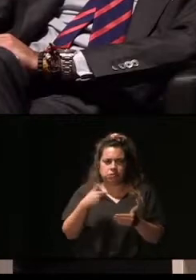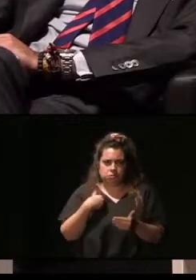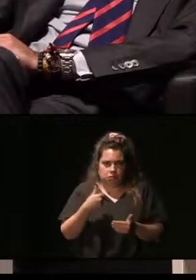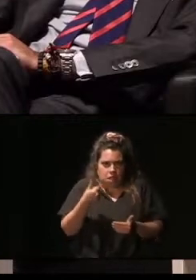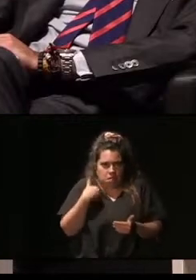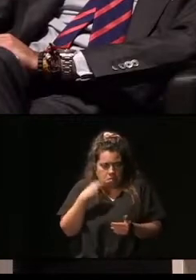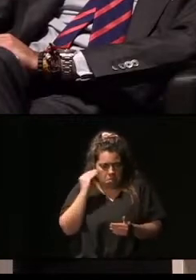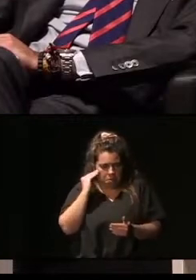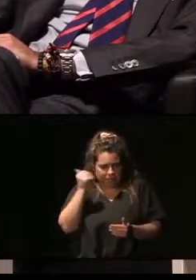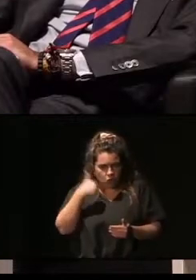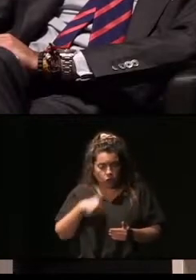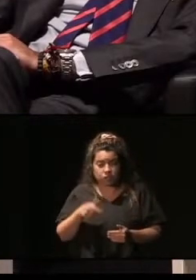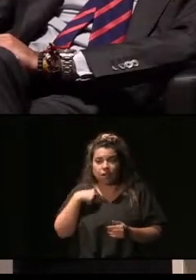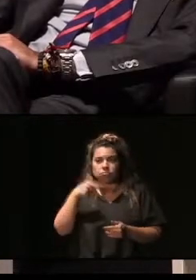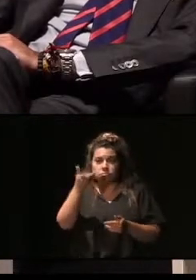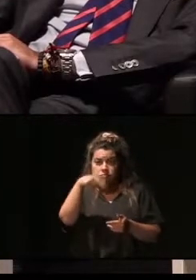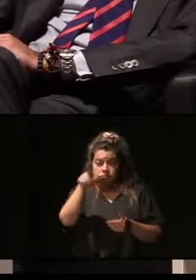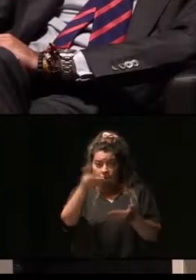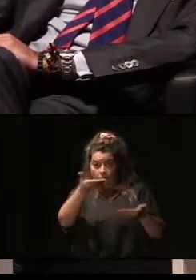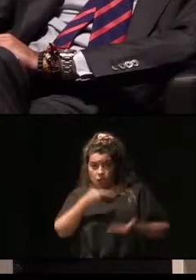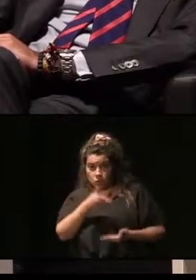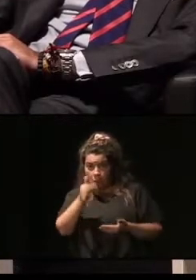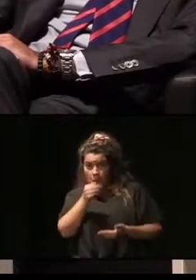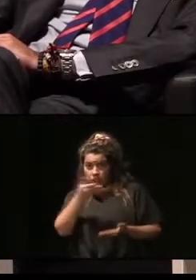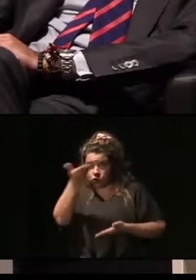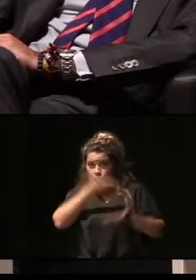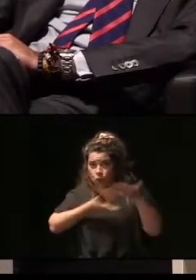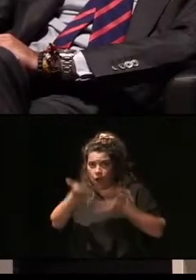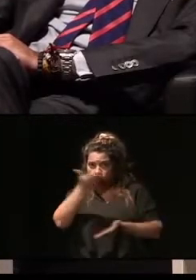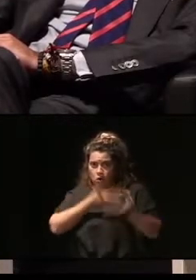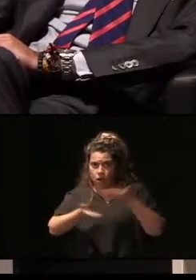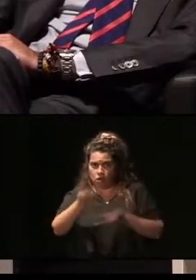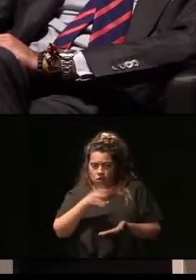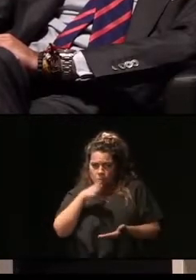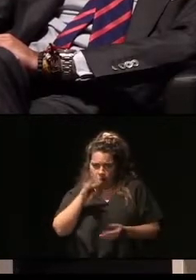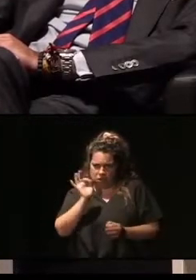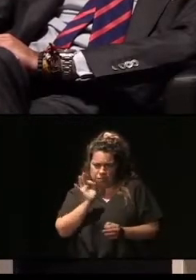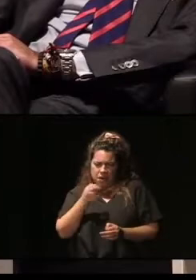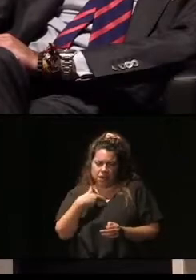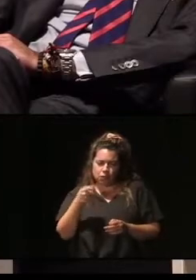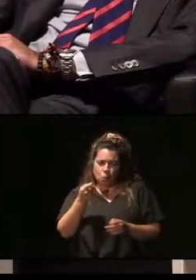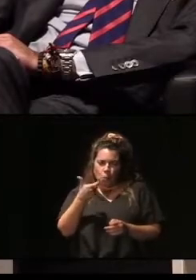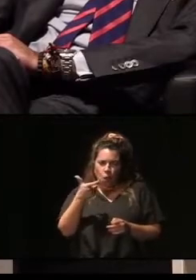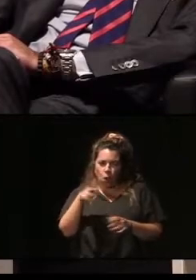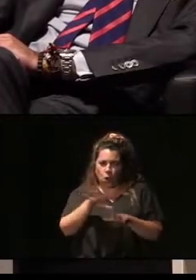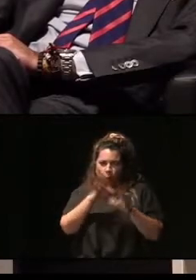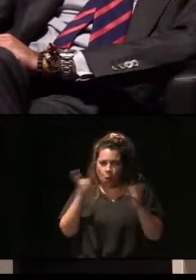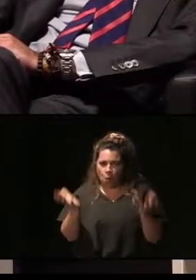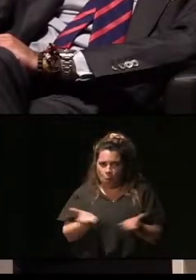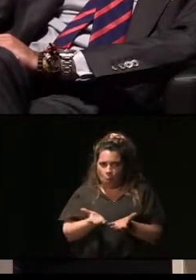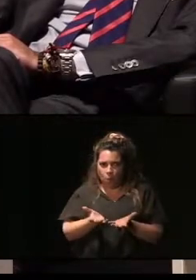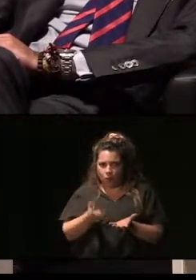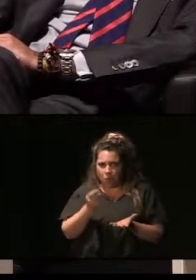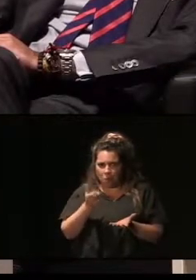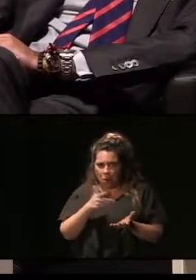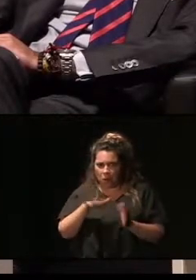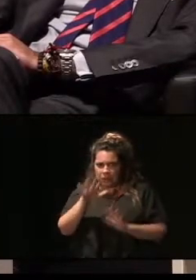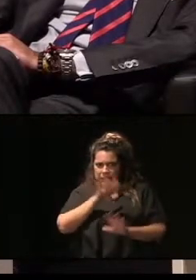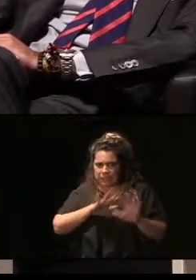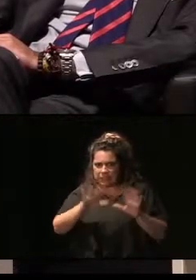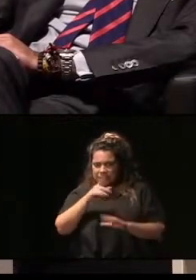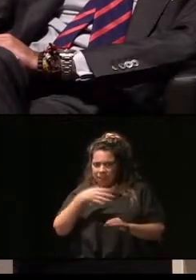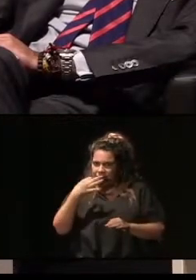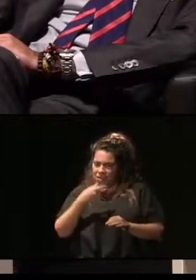vuestra ayuda, por supuesto, y colaboración, porque es un mundo complejo todavía para nosotros y tenemos muchísimo que aprender,